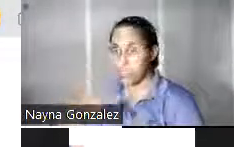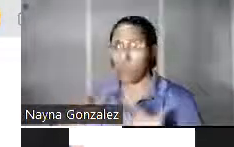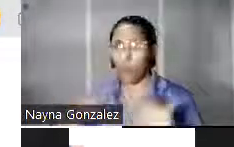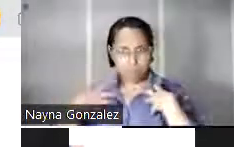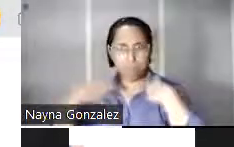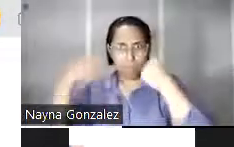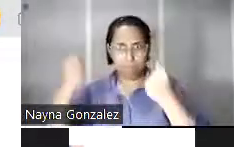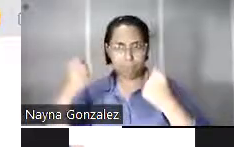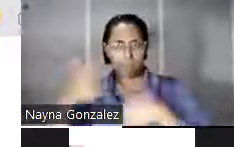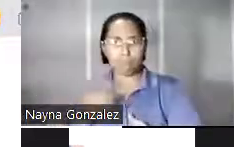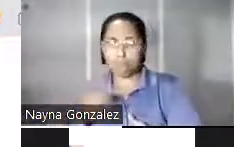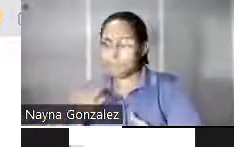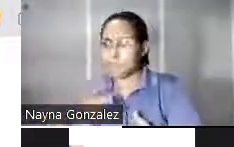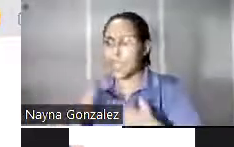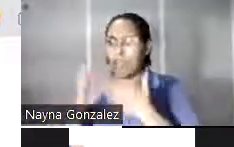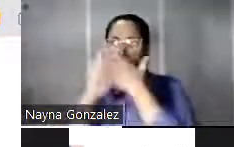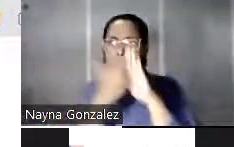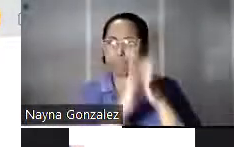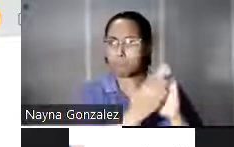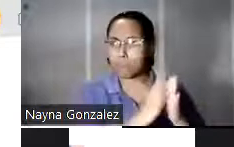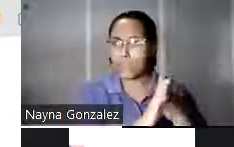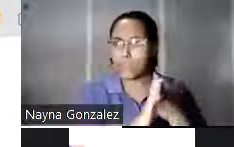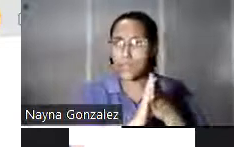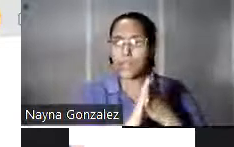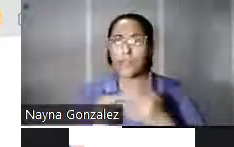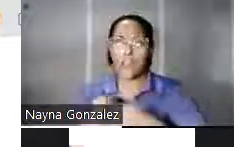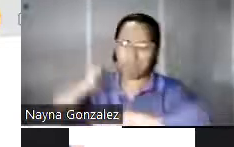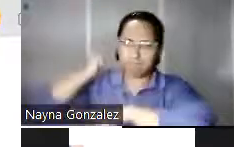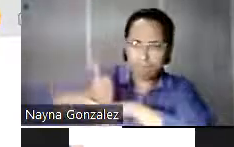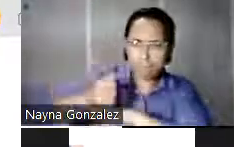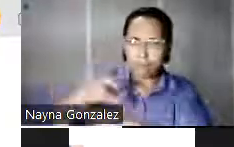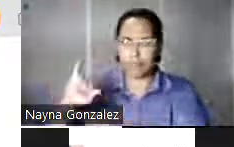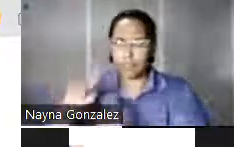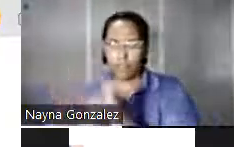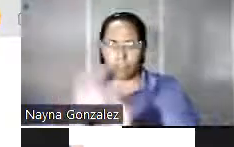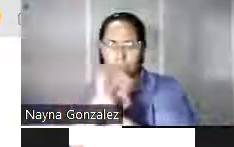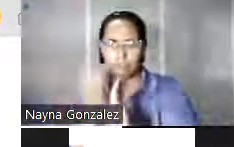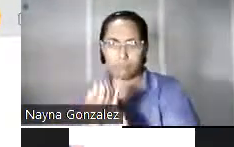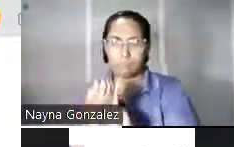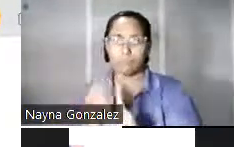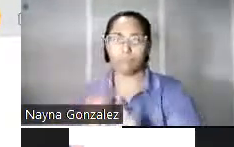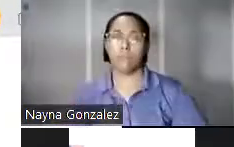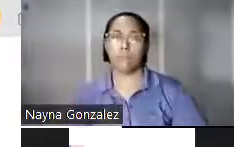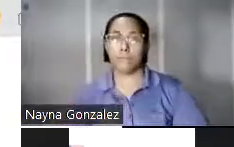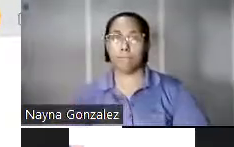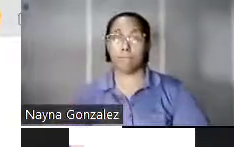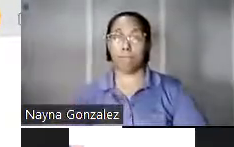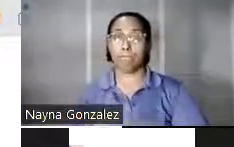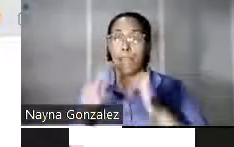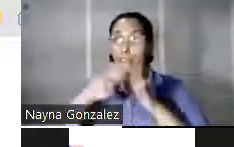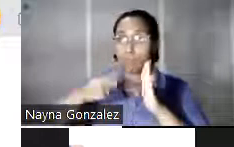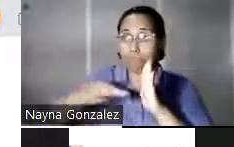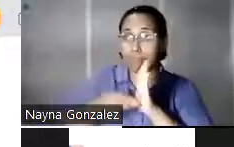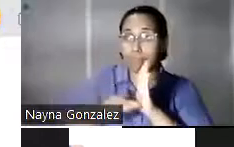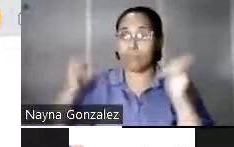sentido de ciudadanía y reafirmaron su identidad cultural. El rol que tuvo la